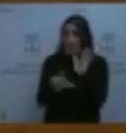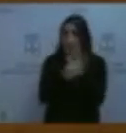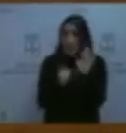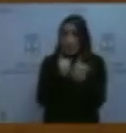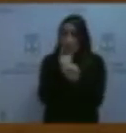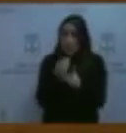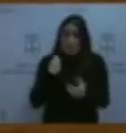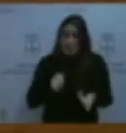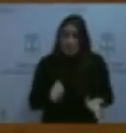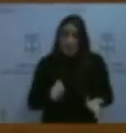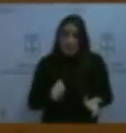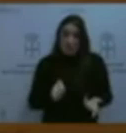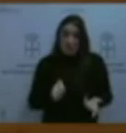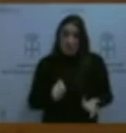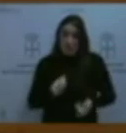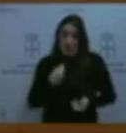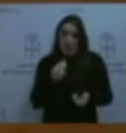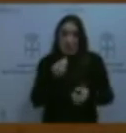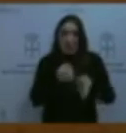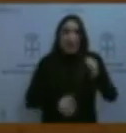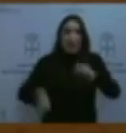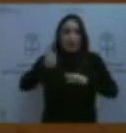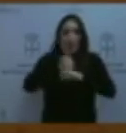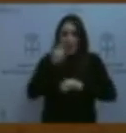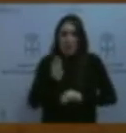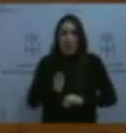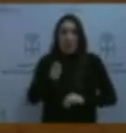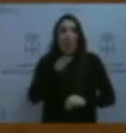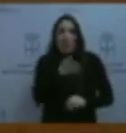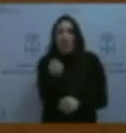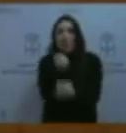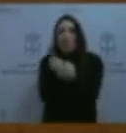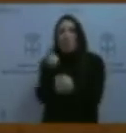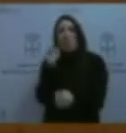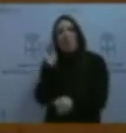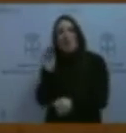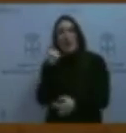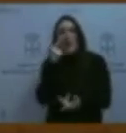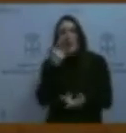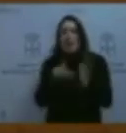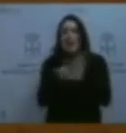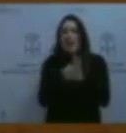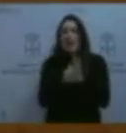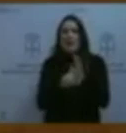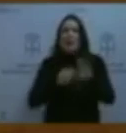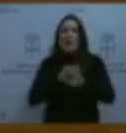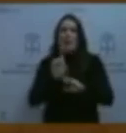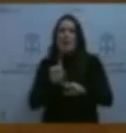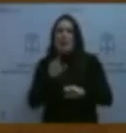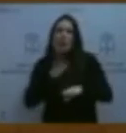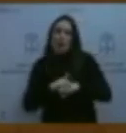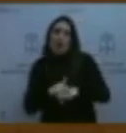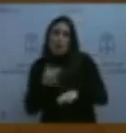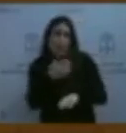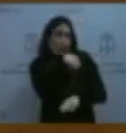dictaminado el Supremo, para que les diga qué irregularidades hay cuando en su poder obra la información desde